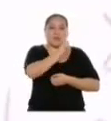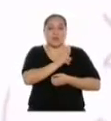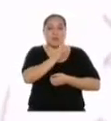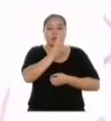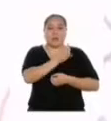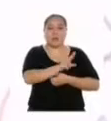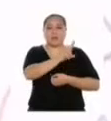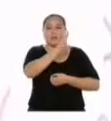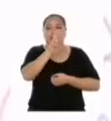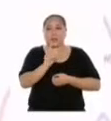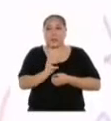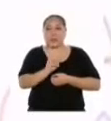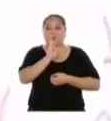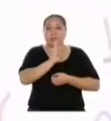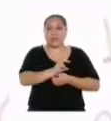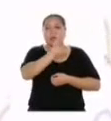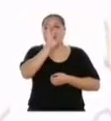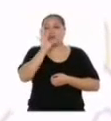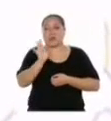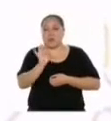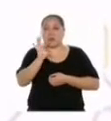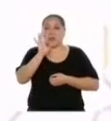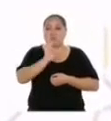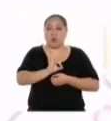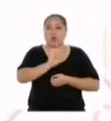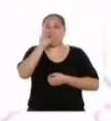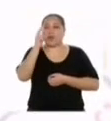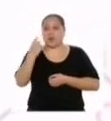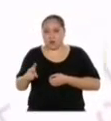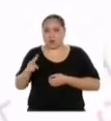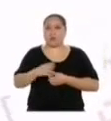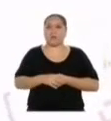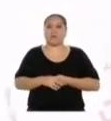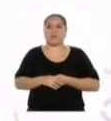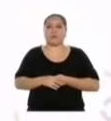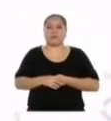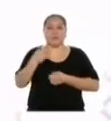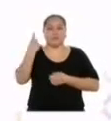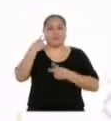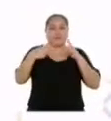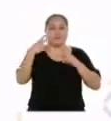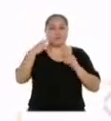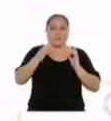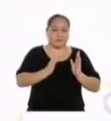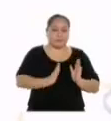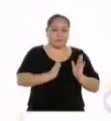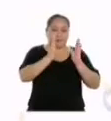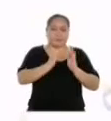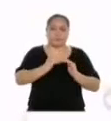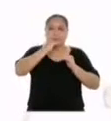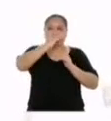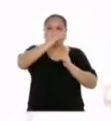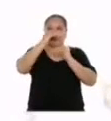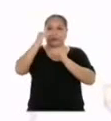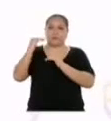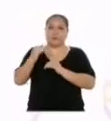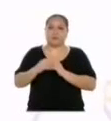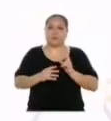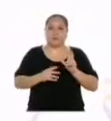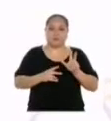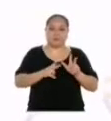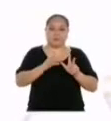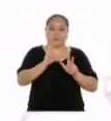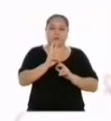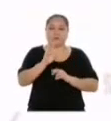de 3 a 6 y así. Para simplificar, vamos a considerar sólo los límites superiores de los 4 intervalos. Que son 3,